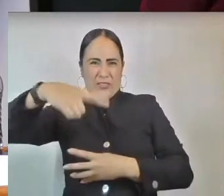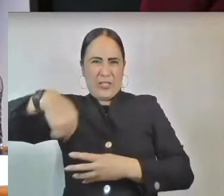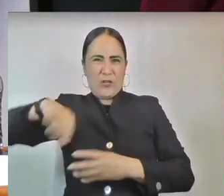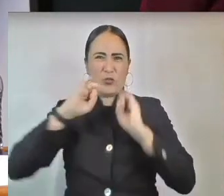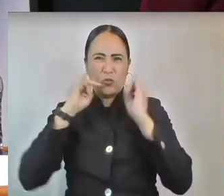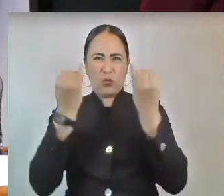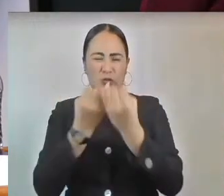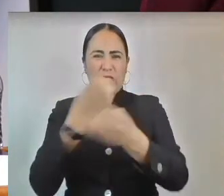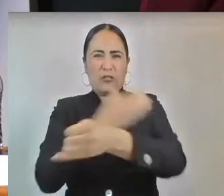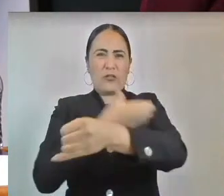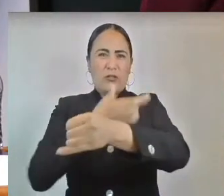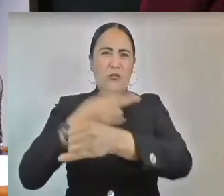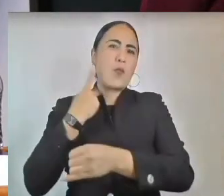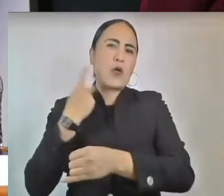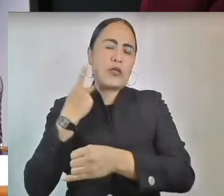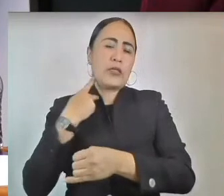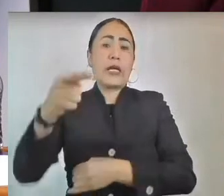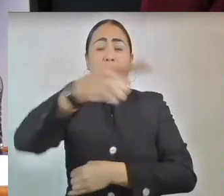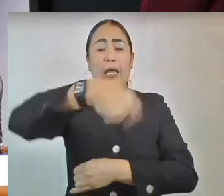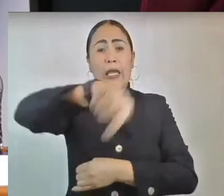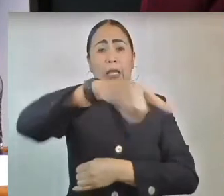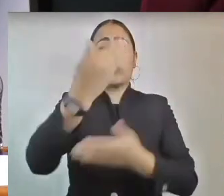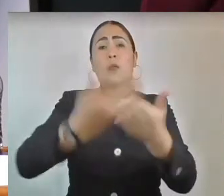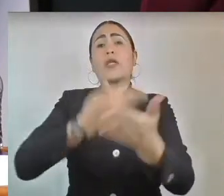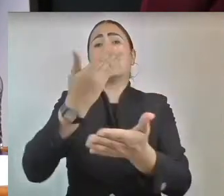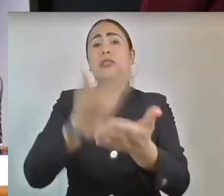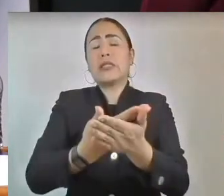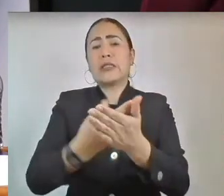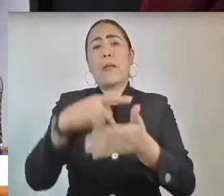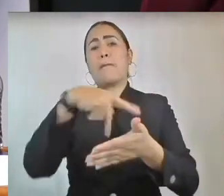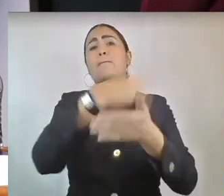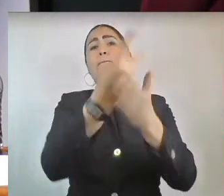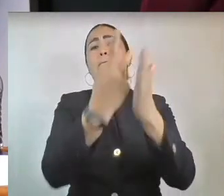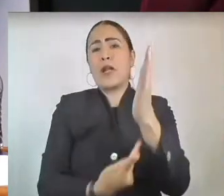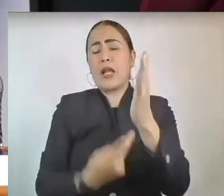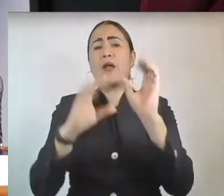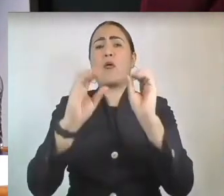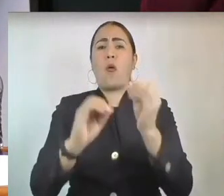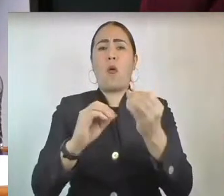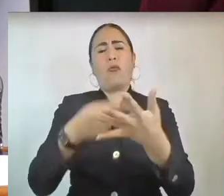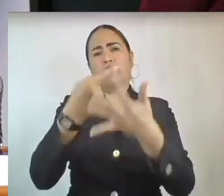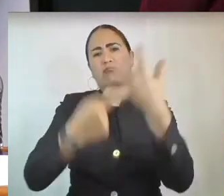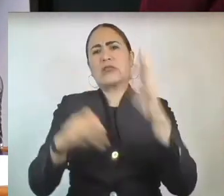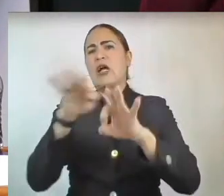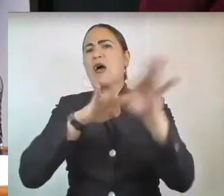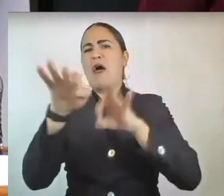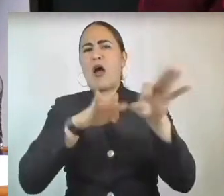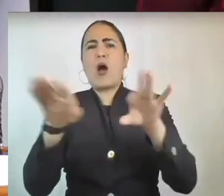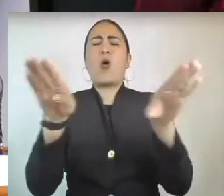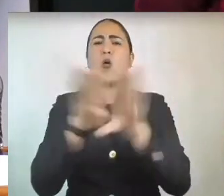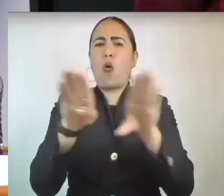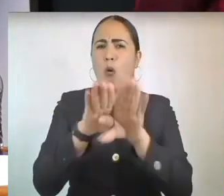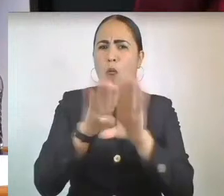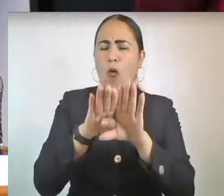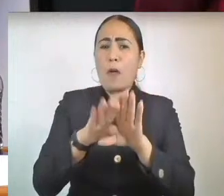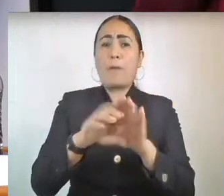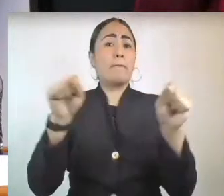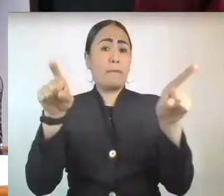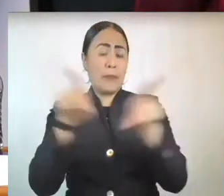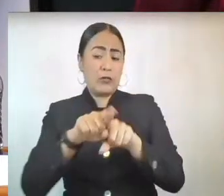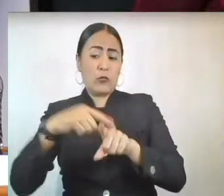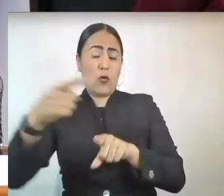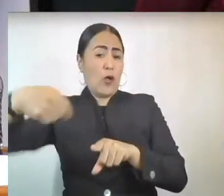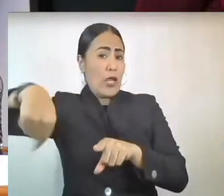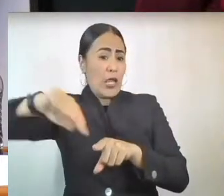presenten y hagan una exposición de su plan o programa de trabajo y en su caso den respuesta a preguntas que se les